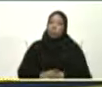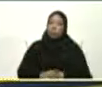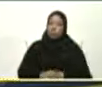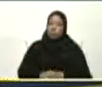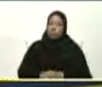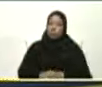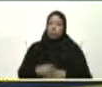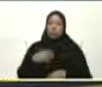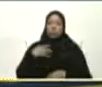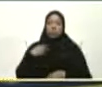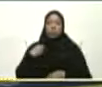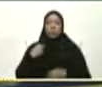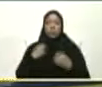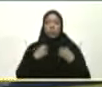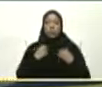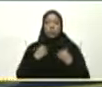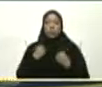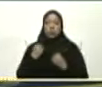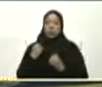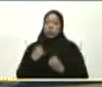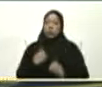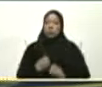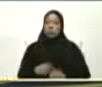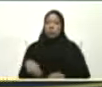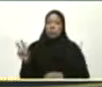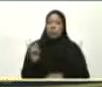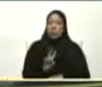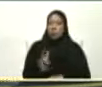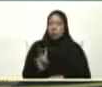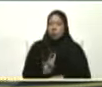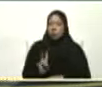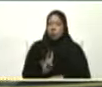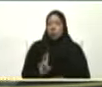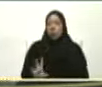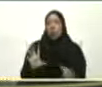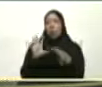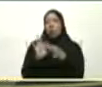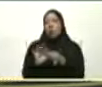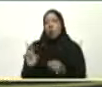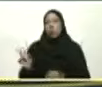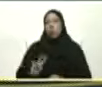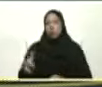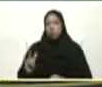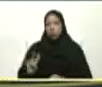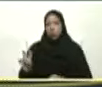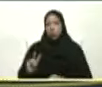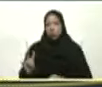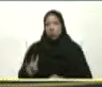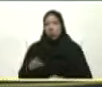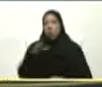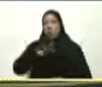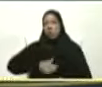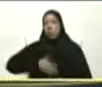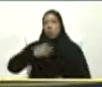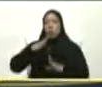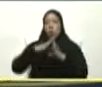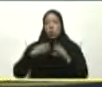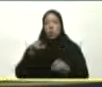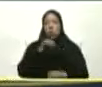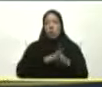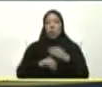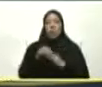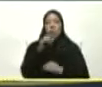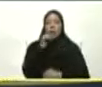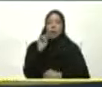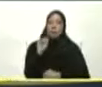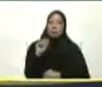Con una sola marca Venezuela Unirnos como venezolanos Para que las cosas En todos los espacios Que nos